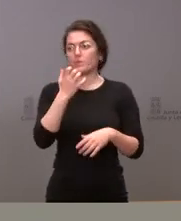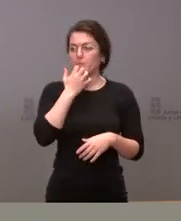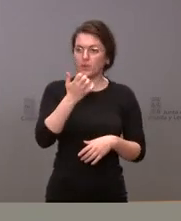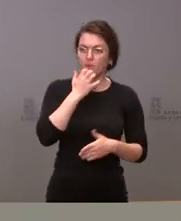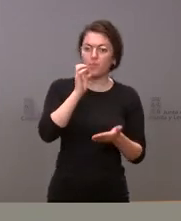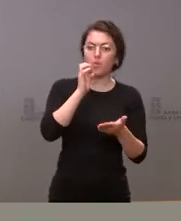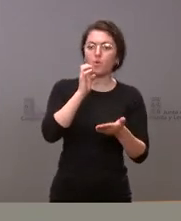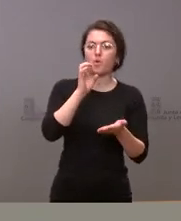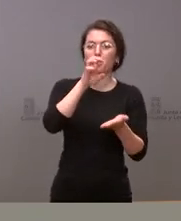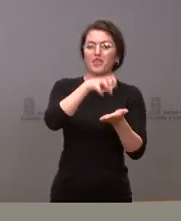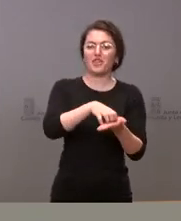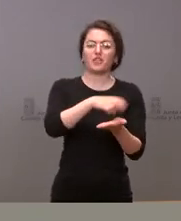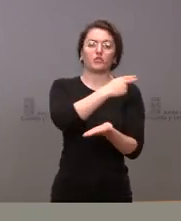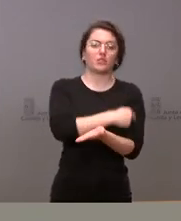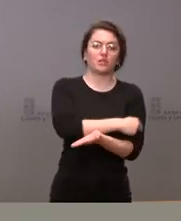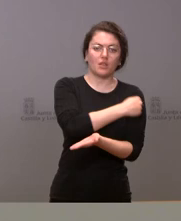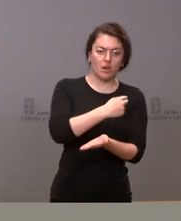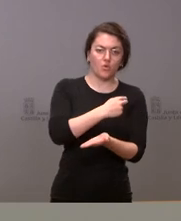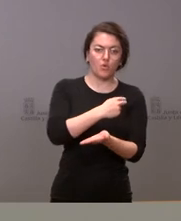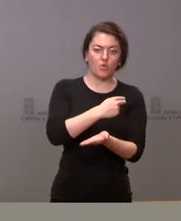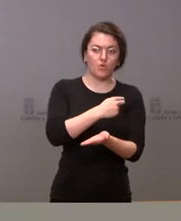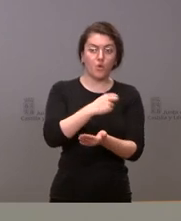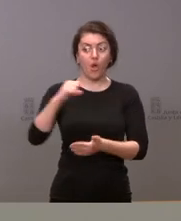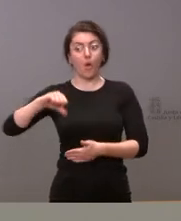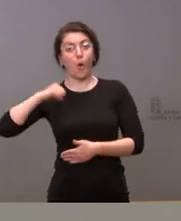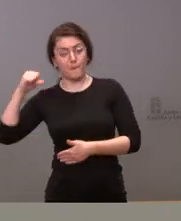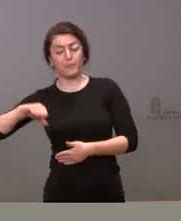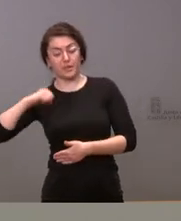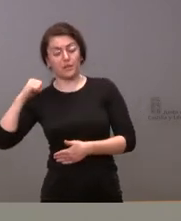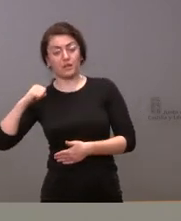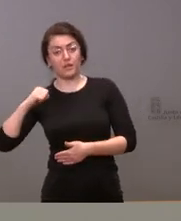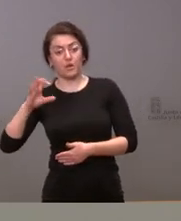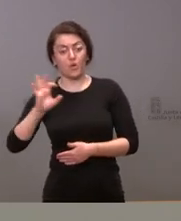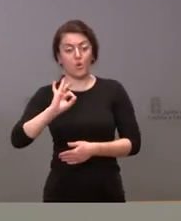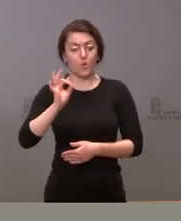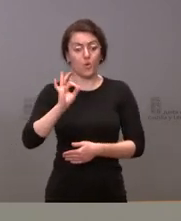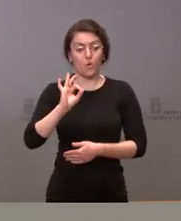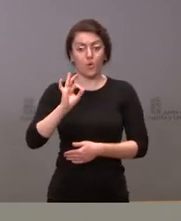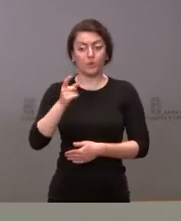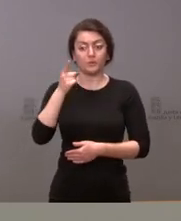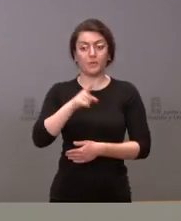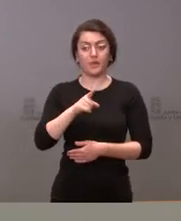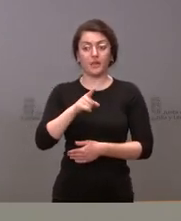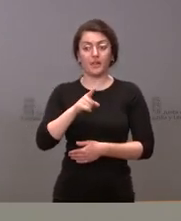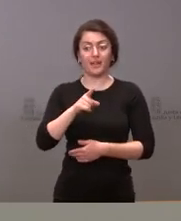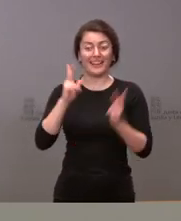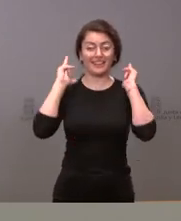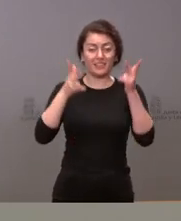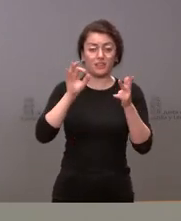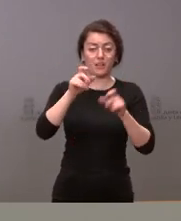sanitarios centros de salud de hospitales o también de residencias de personas mayores